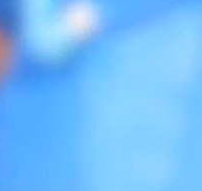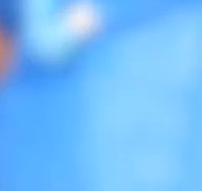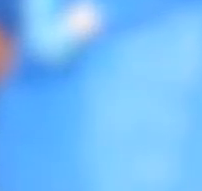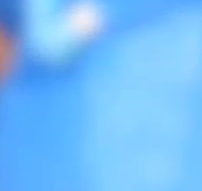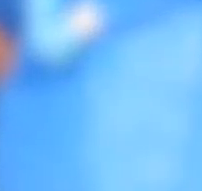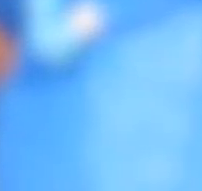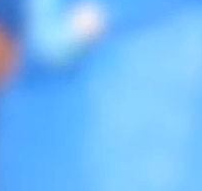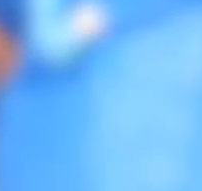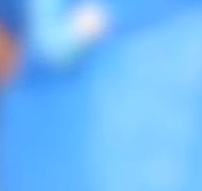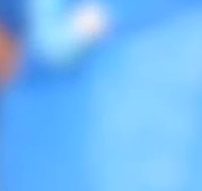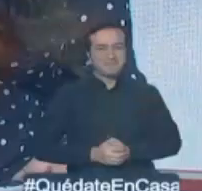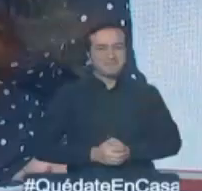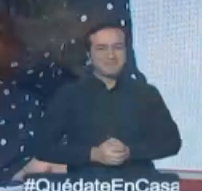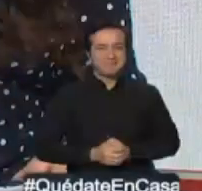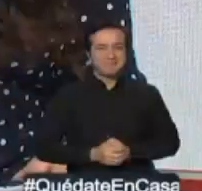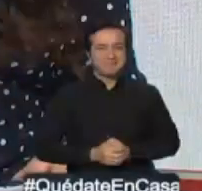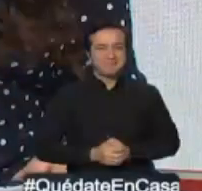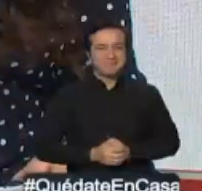todos.